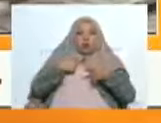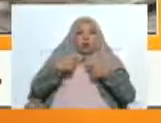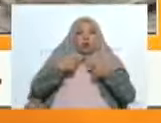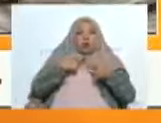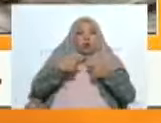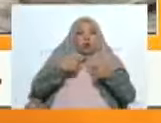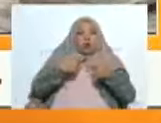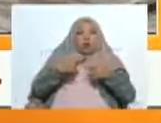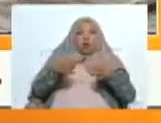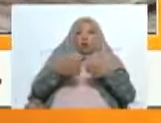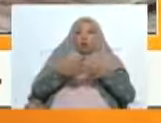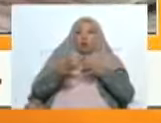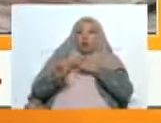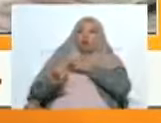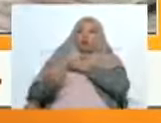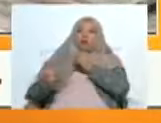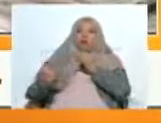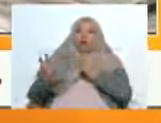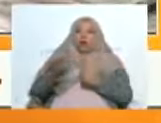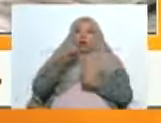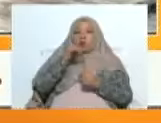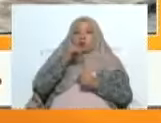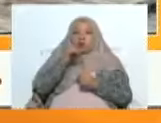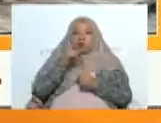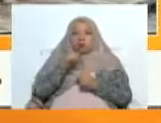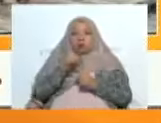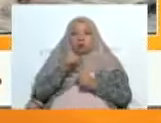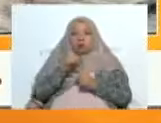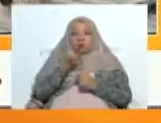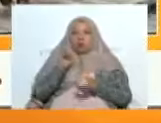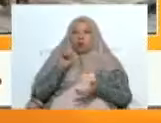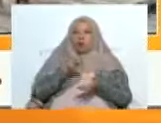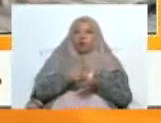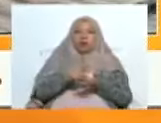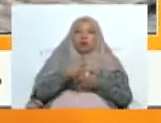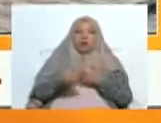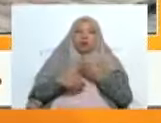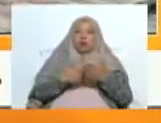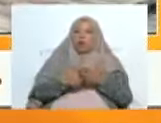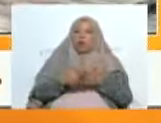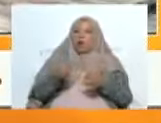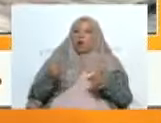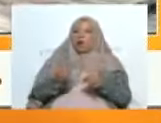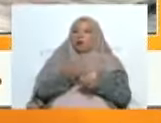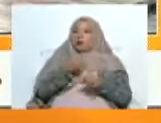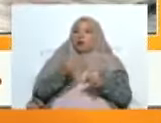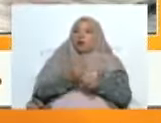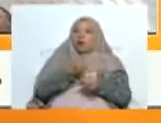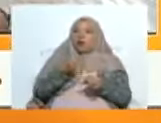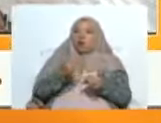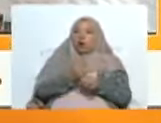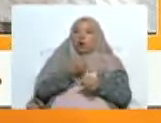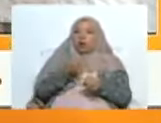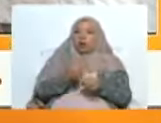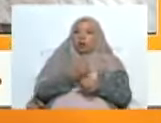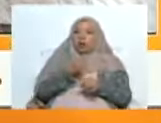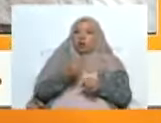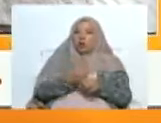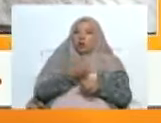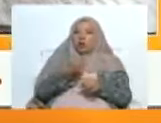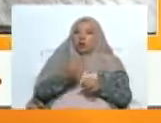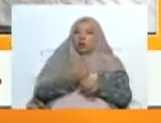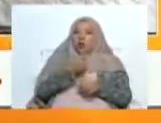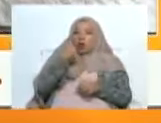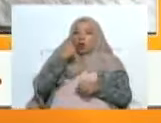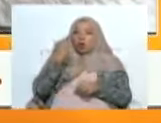Red de Patrimonio del Eje Centro Occidental, y por allí sigo yo trabajando, trabajé con el profesor Pedro Calzadilla